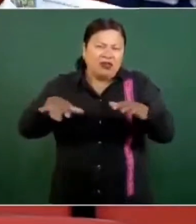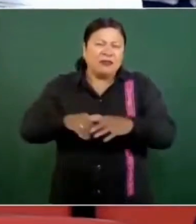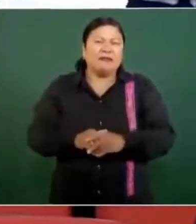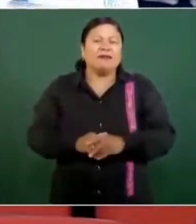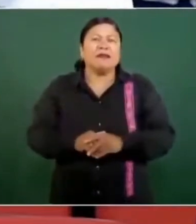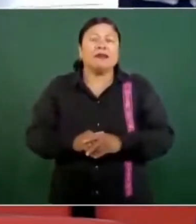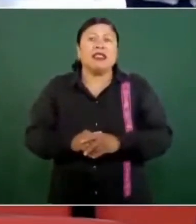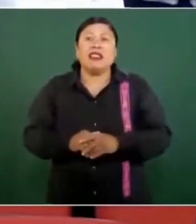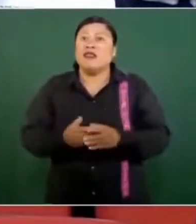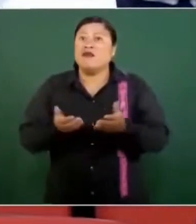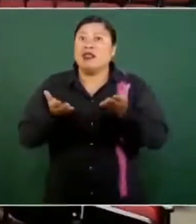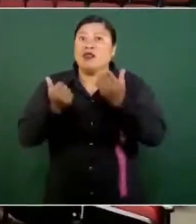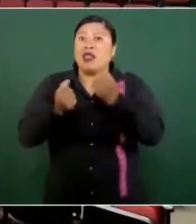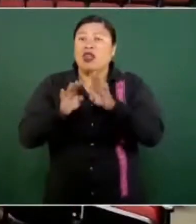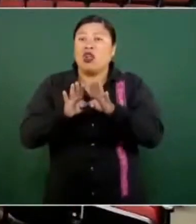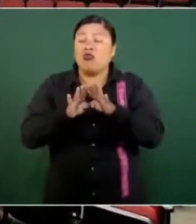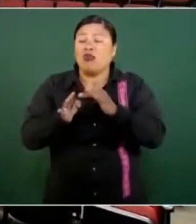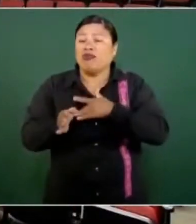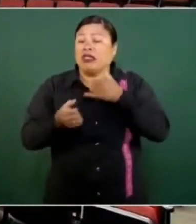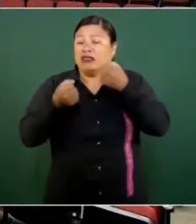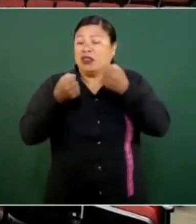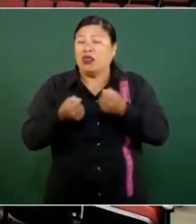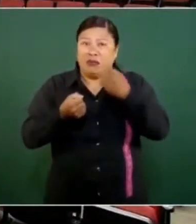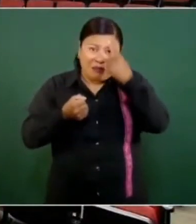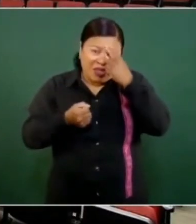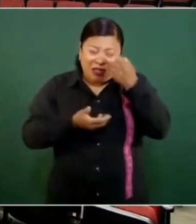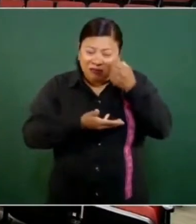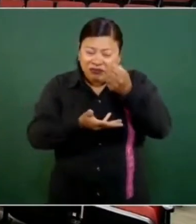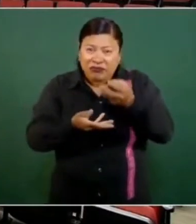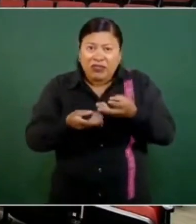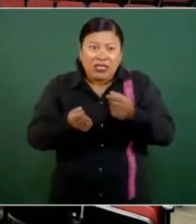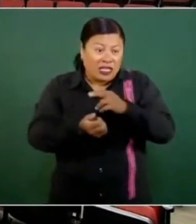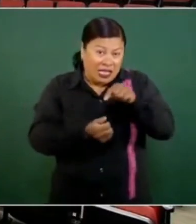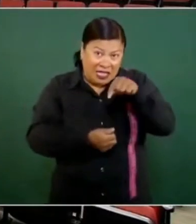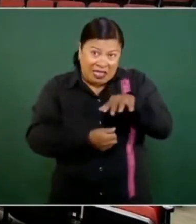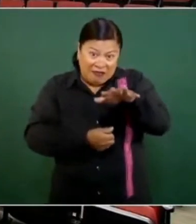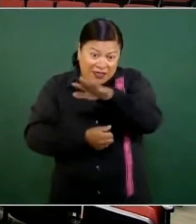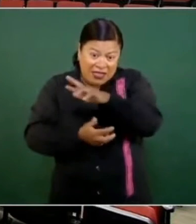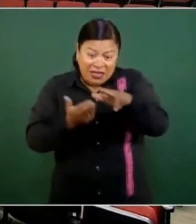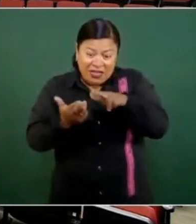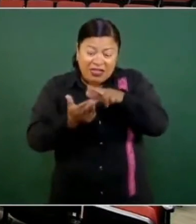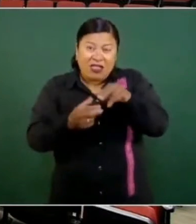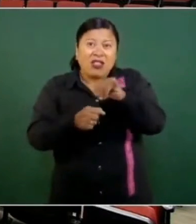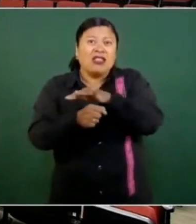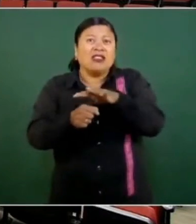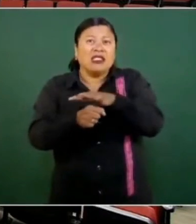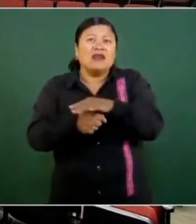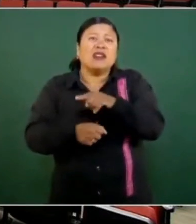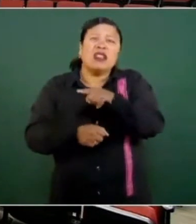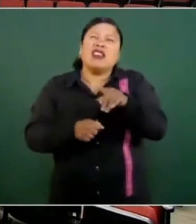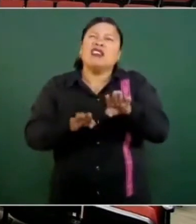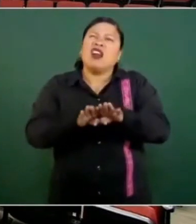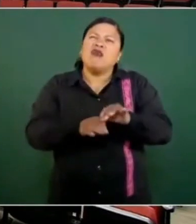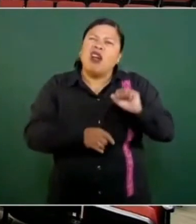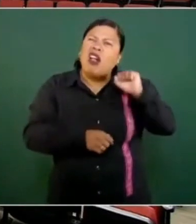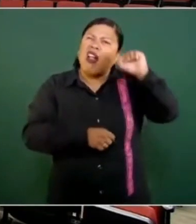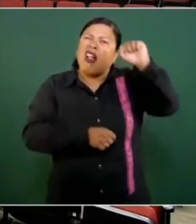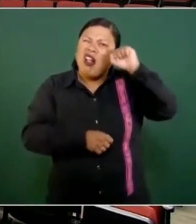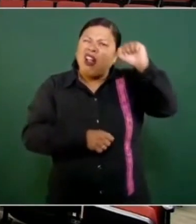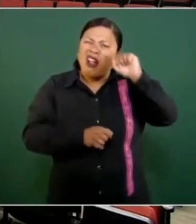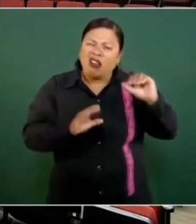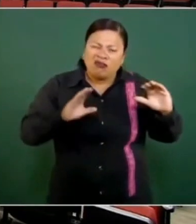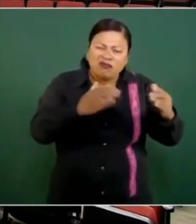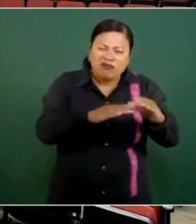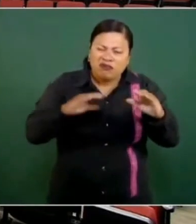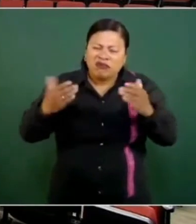No hay seguridad para la inversión, señor presidente, porque acá en la región del Istmo, por el reclamo de organizaciones sociales a